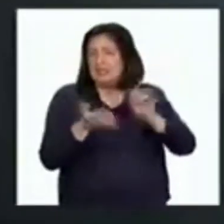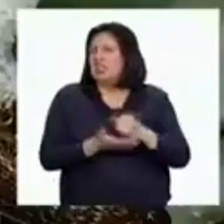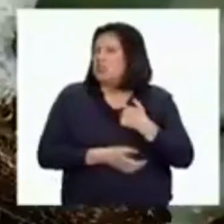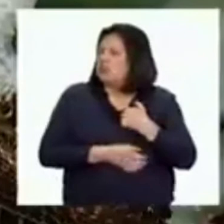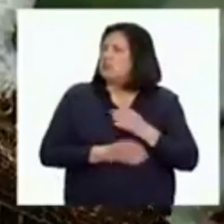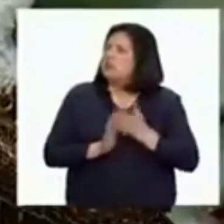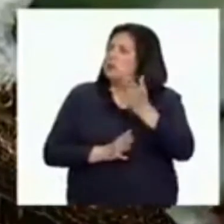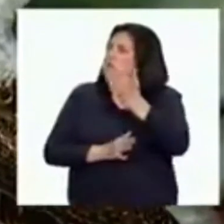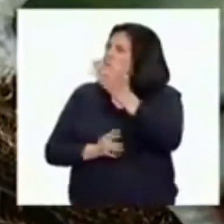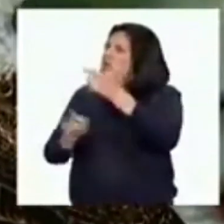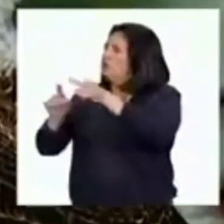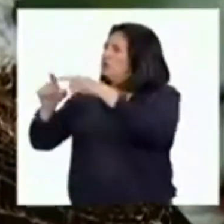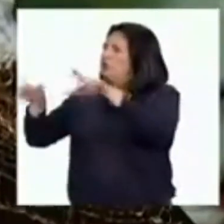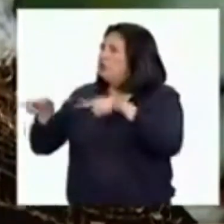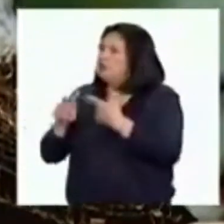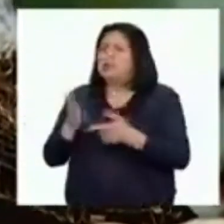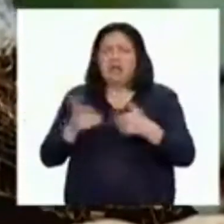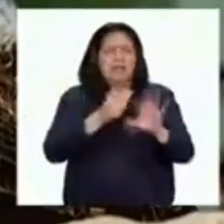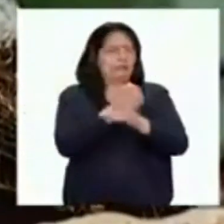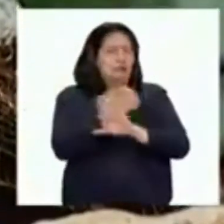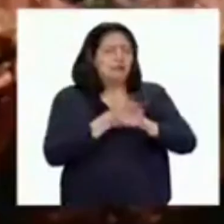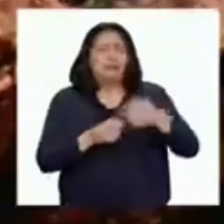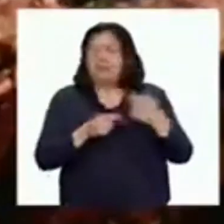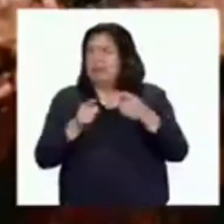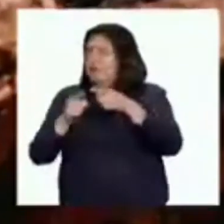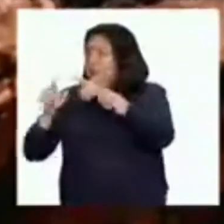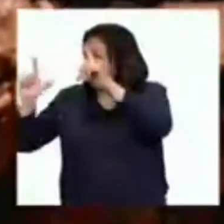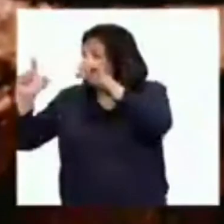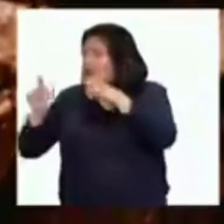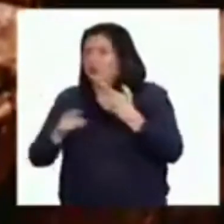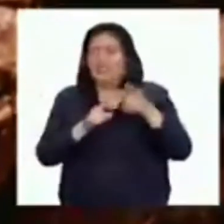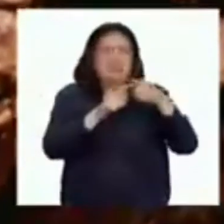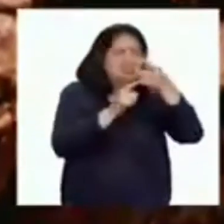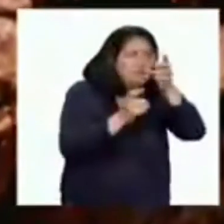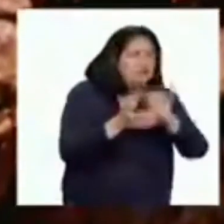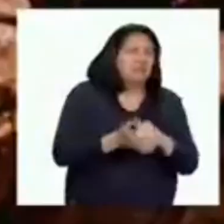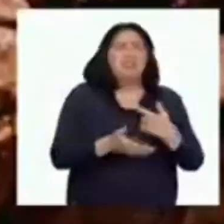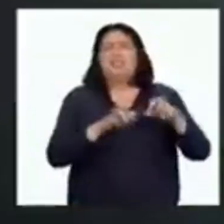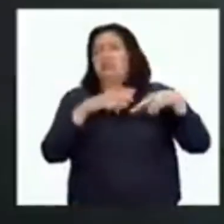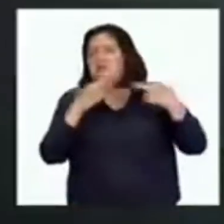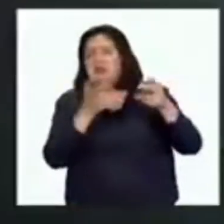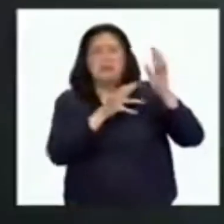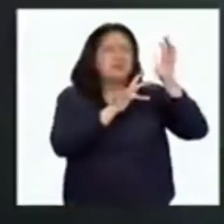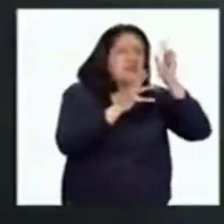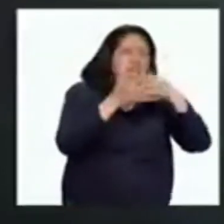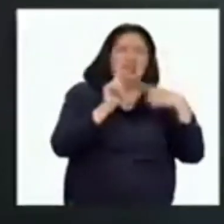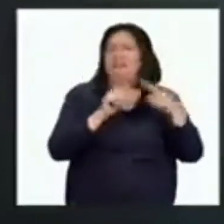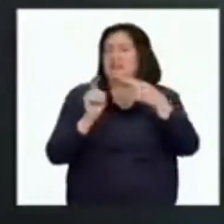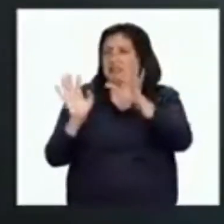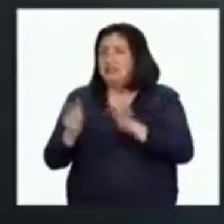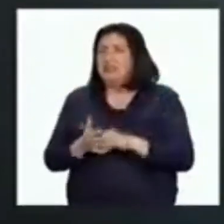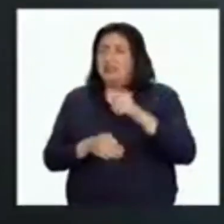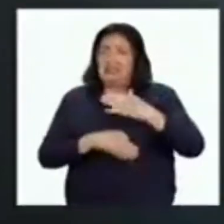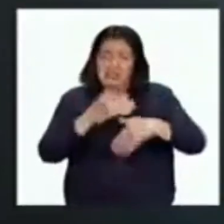por muchas áreas naturales protegidas. He podido tomar fotos en diversos tipos de eventos, en diversos tipos de situaciones. Con el paso del tiempo,